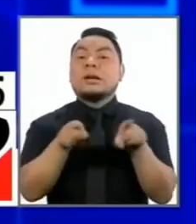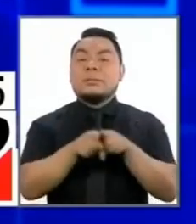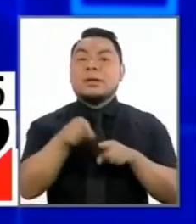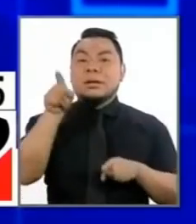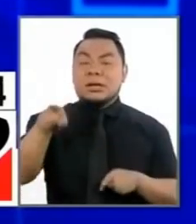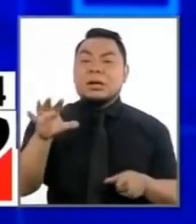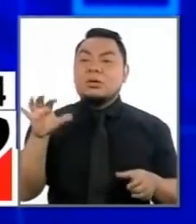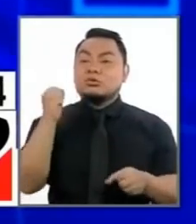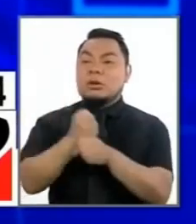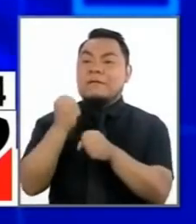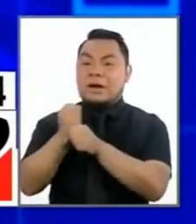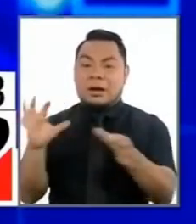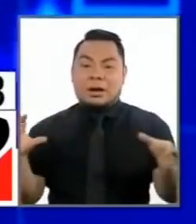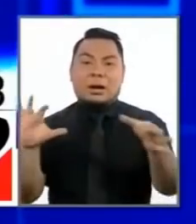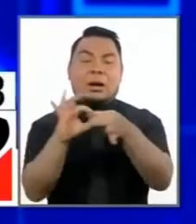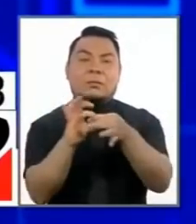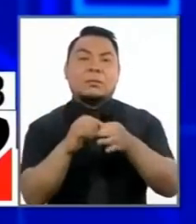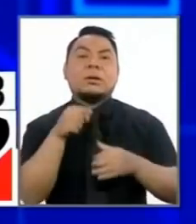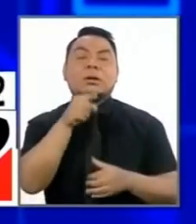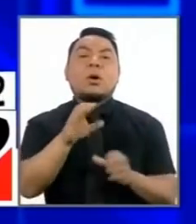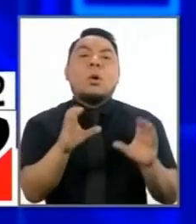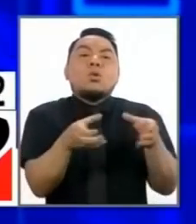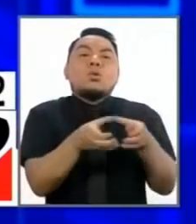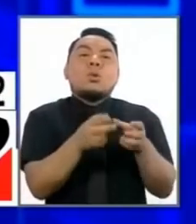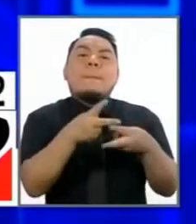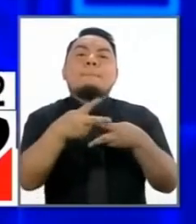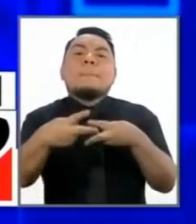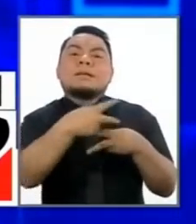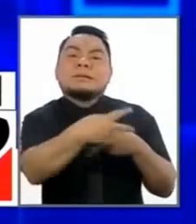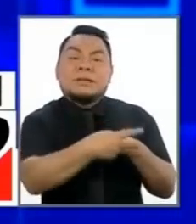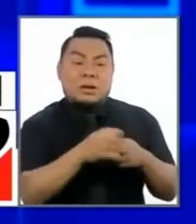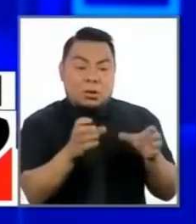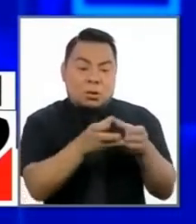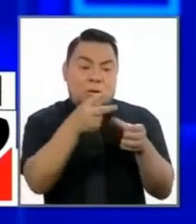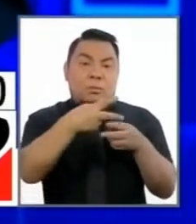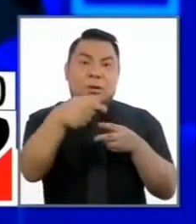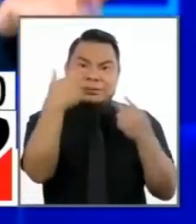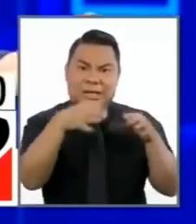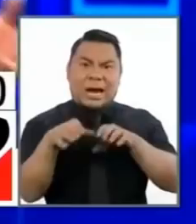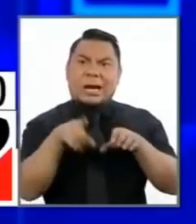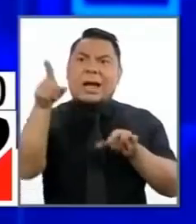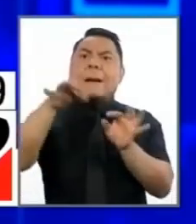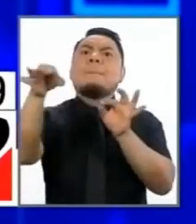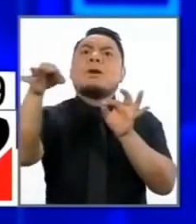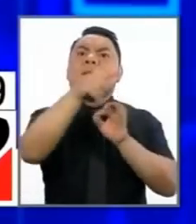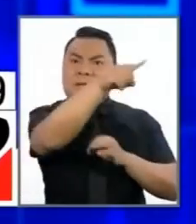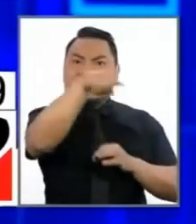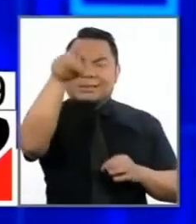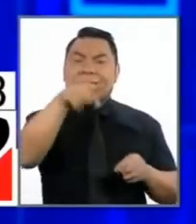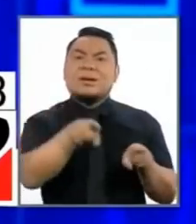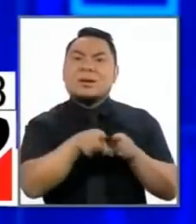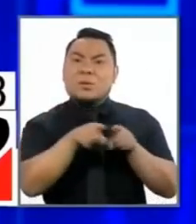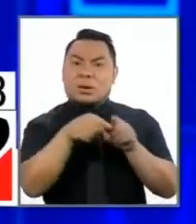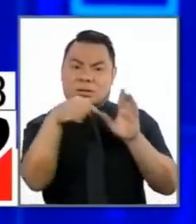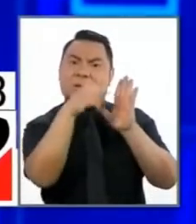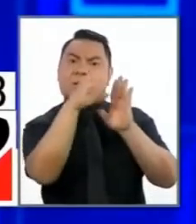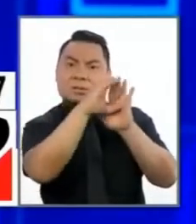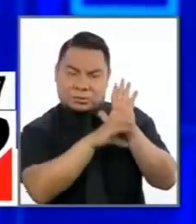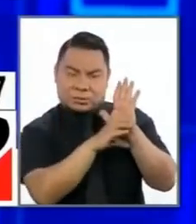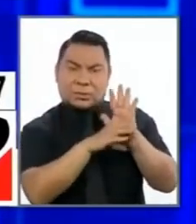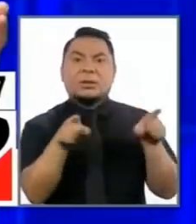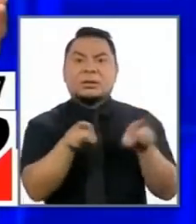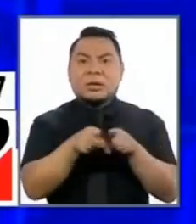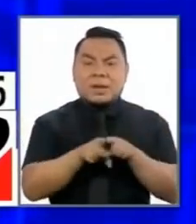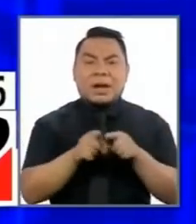vincular su trabajo con las juntas vecinales. Las rondas que ya están actuando conforme al mandato constitucional y,